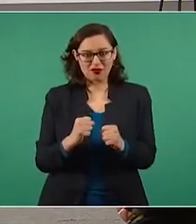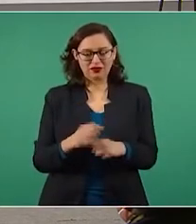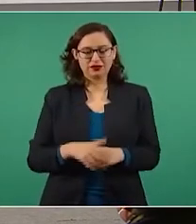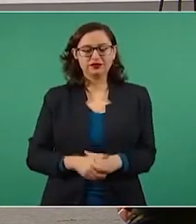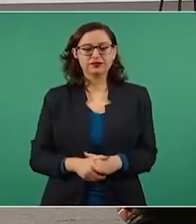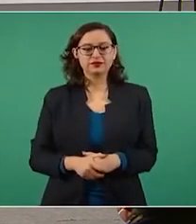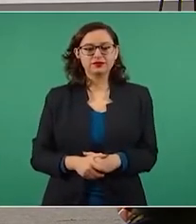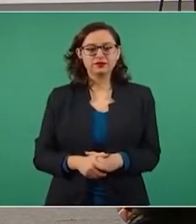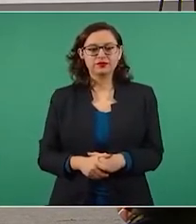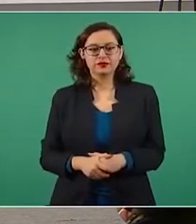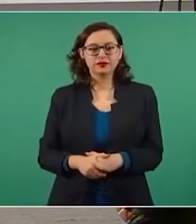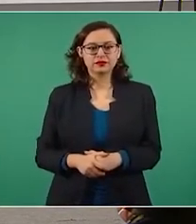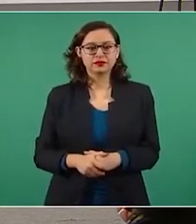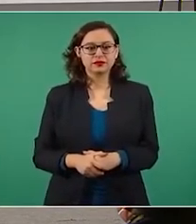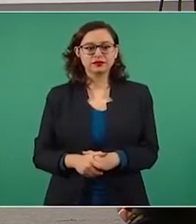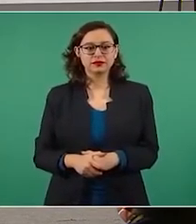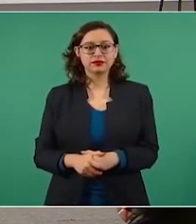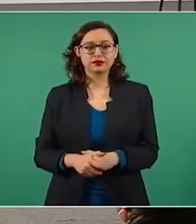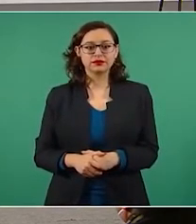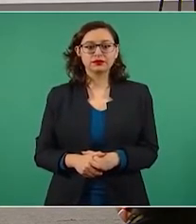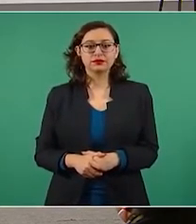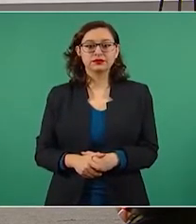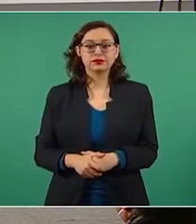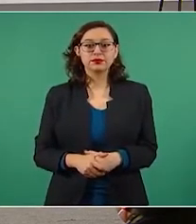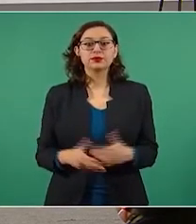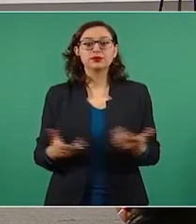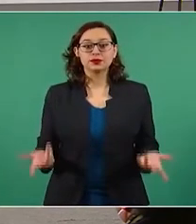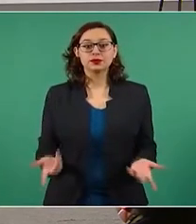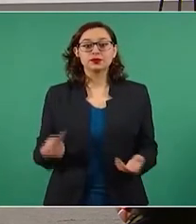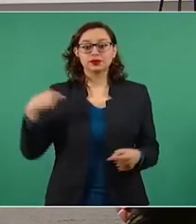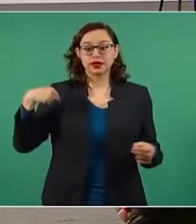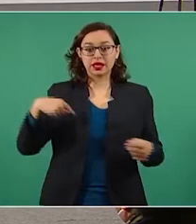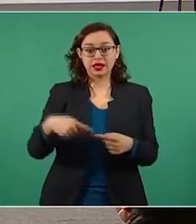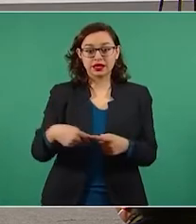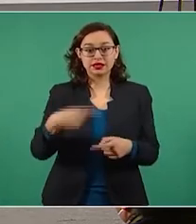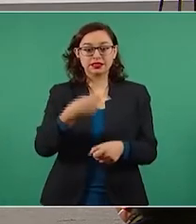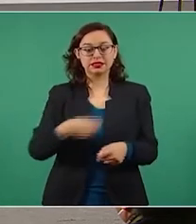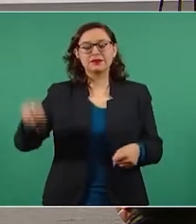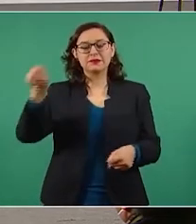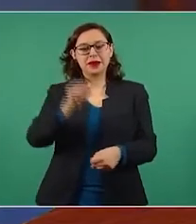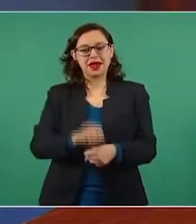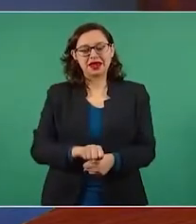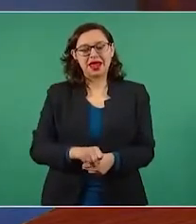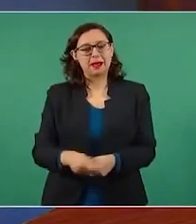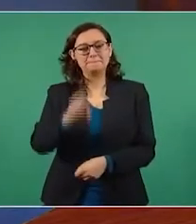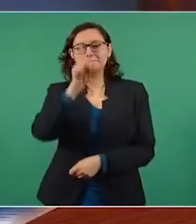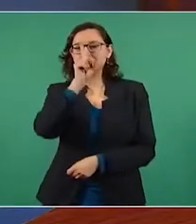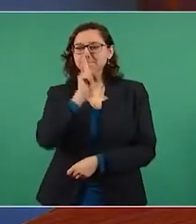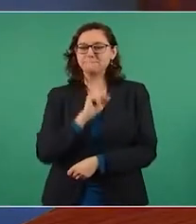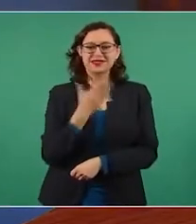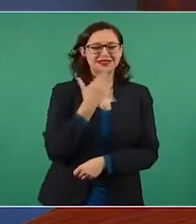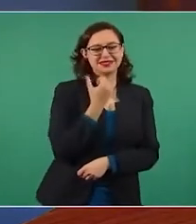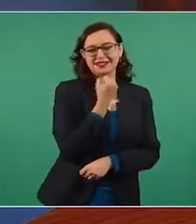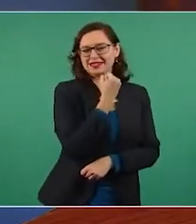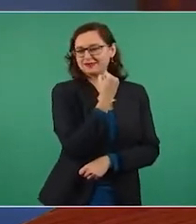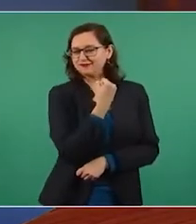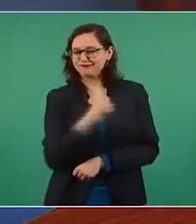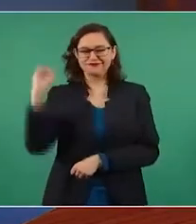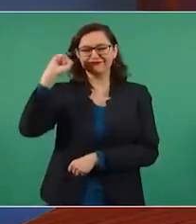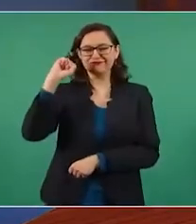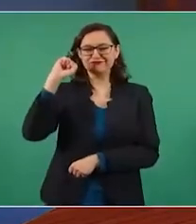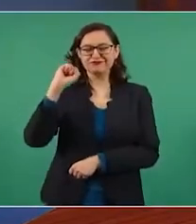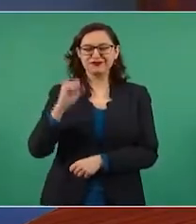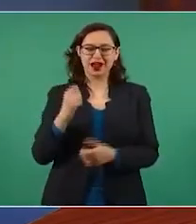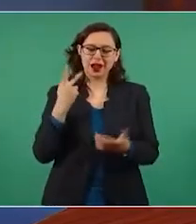Bueno, y esta está fresca, es nuestra mención honorífica de la semana, el Pinocho de la Semana, Raimundo Riva Palacio. Aquí